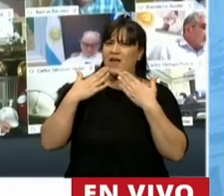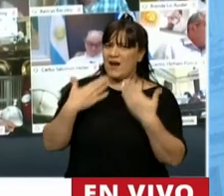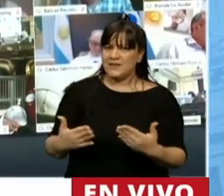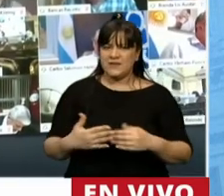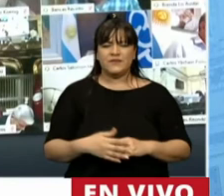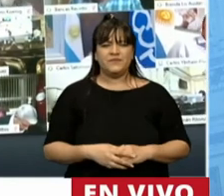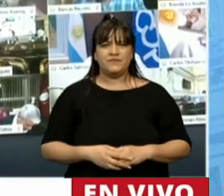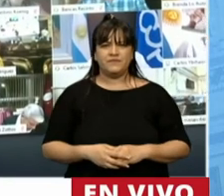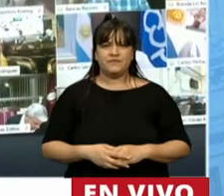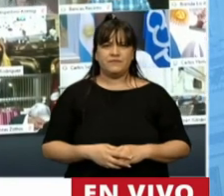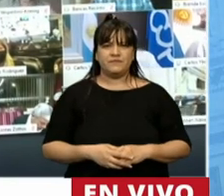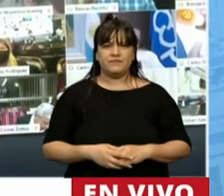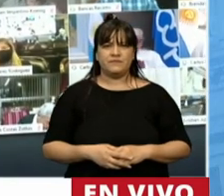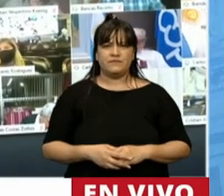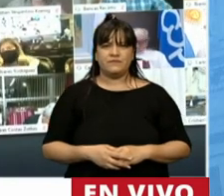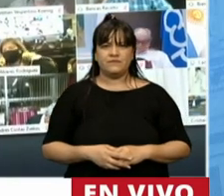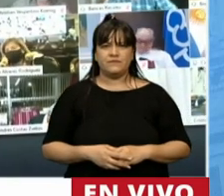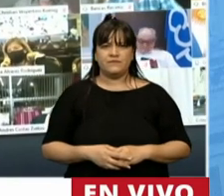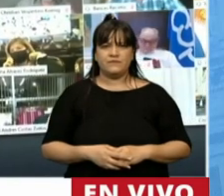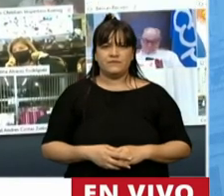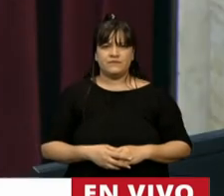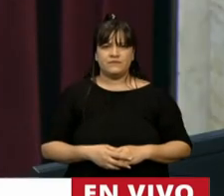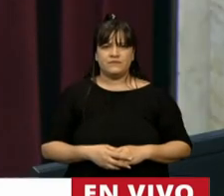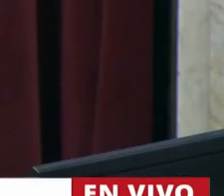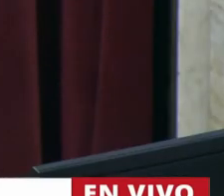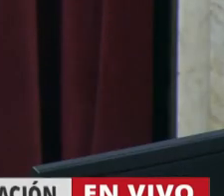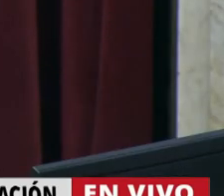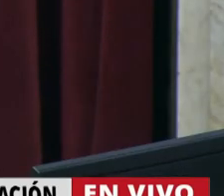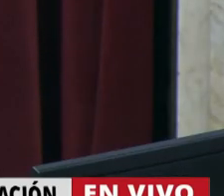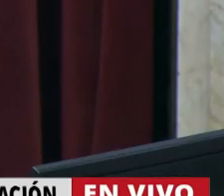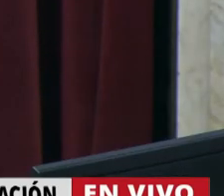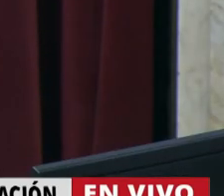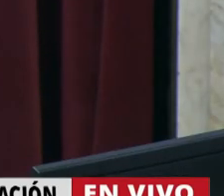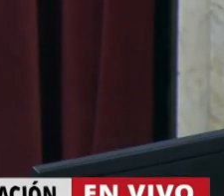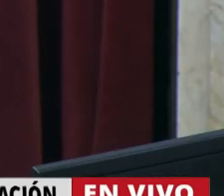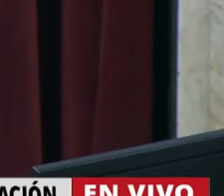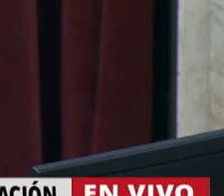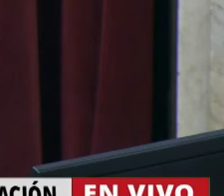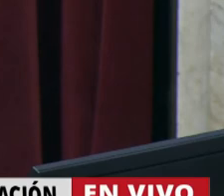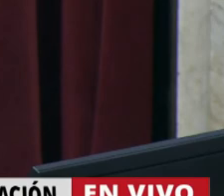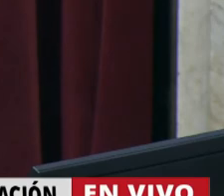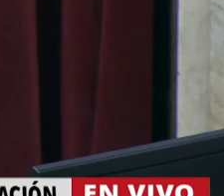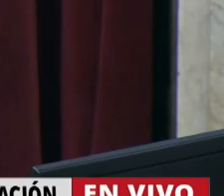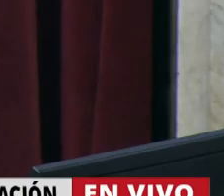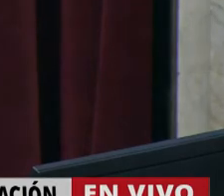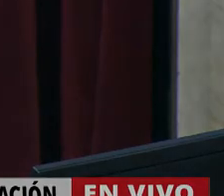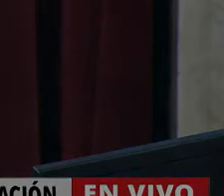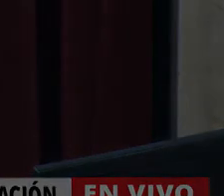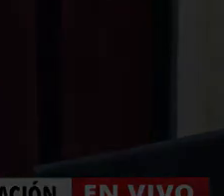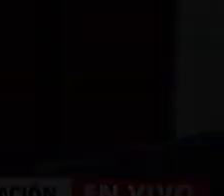Gracias, diputado. Le reitero, diputado, que el tiempo lo administra la presidencia. Gracias. Silencio, por favor.